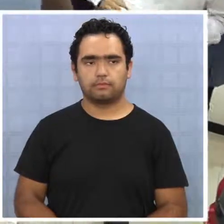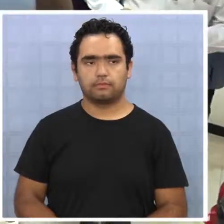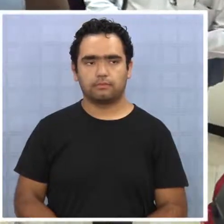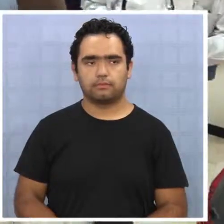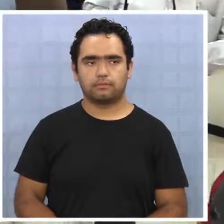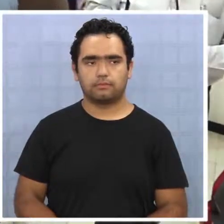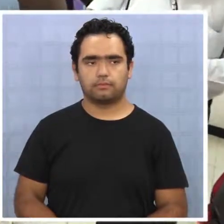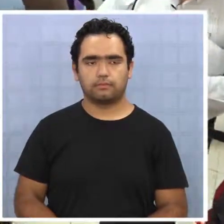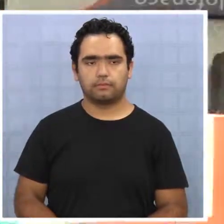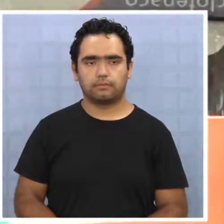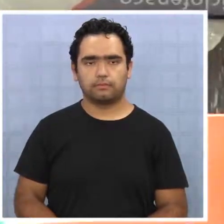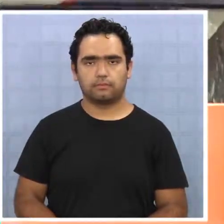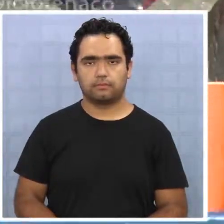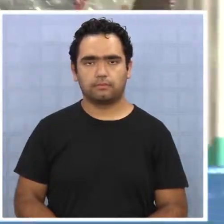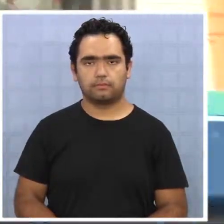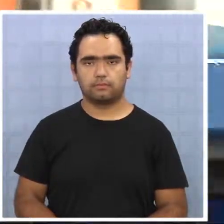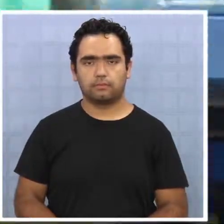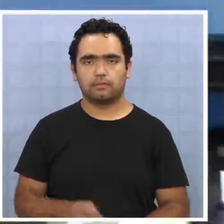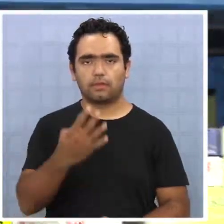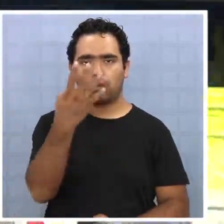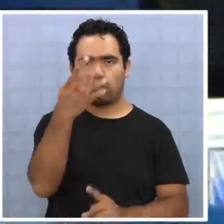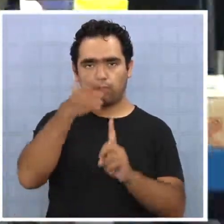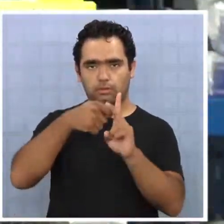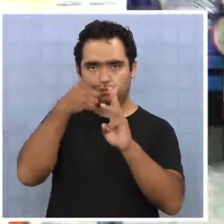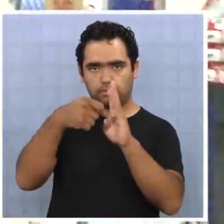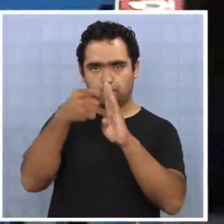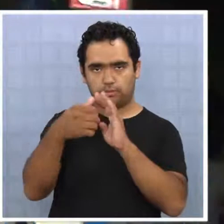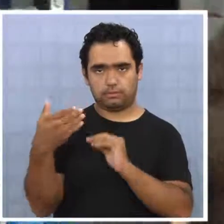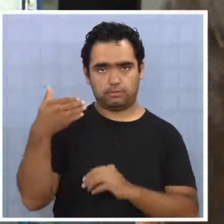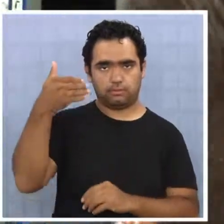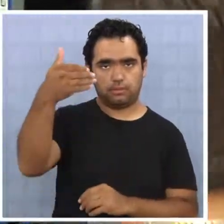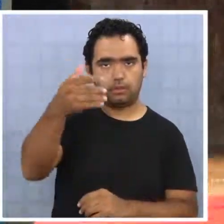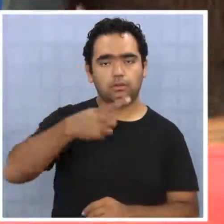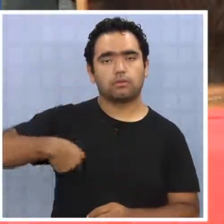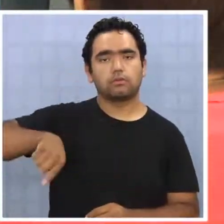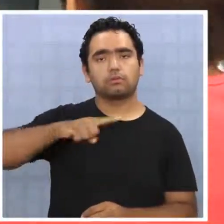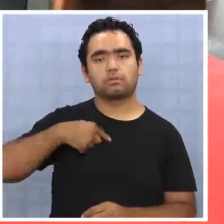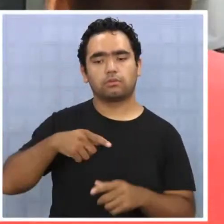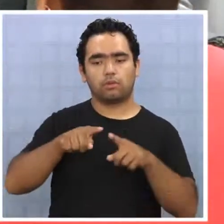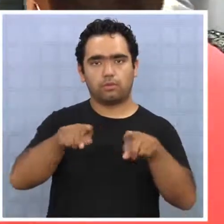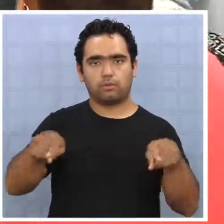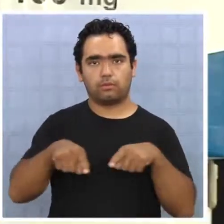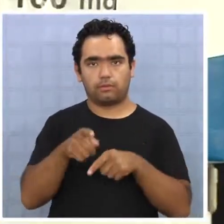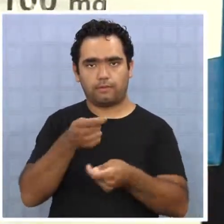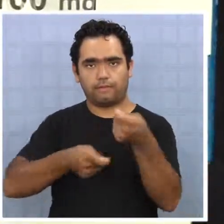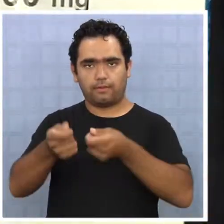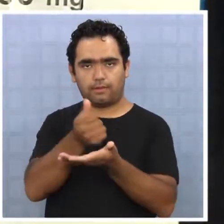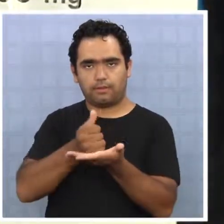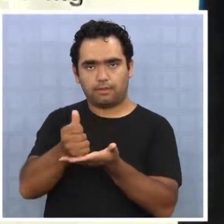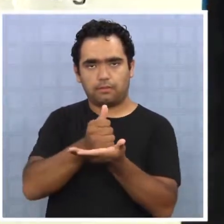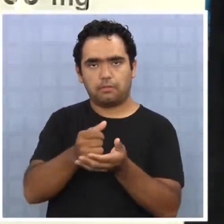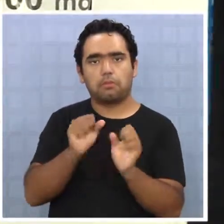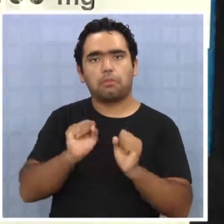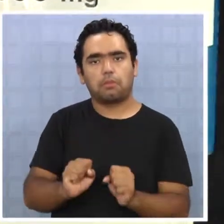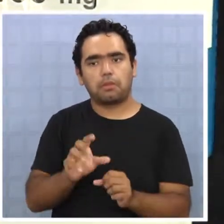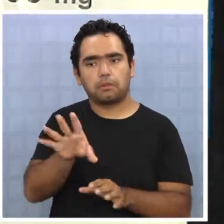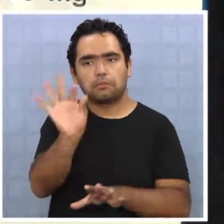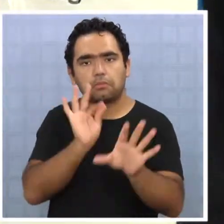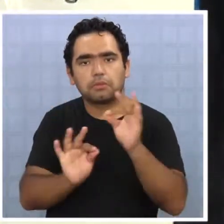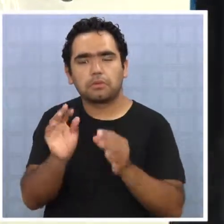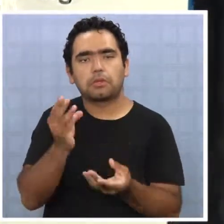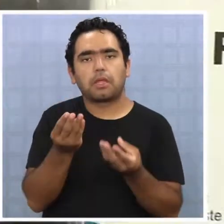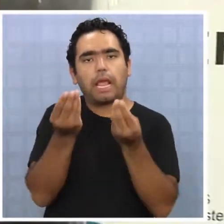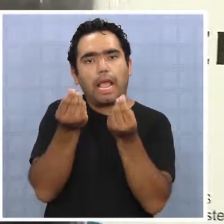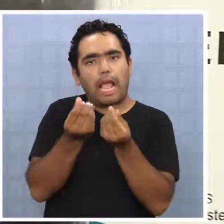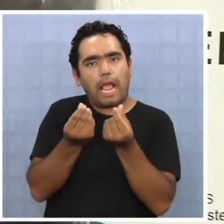En cuatro meses más podremos encontrar en las farmacias remedios a menor costo pero con la misma calidad de aquellos que tienen